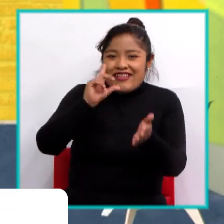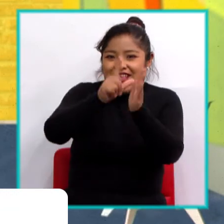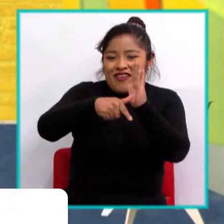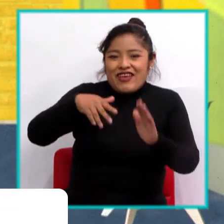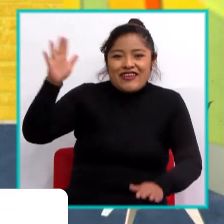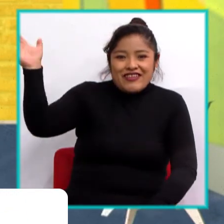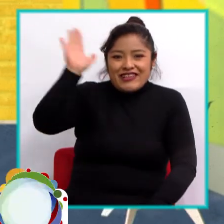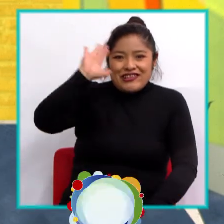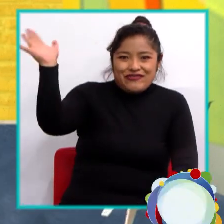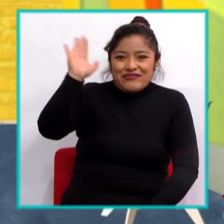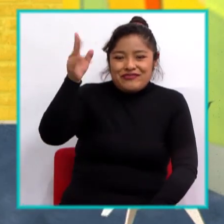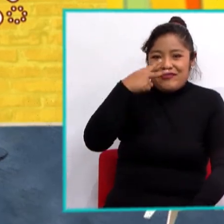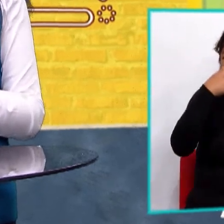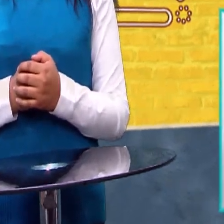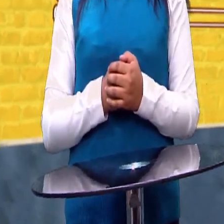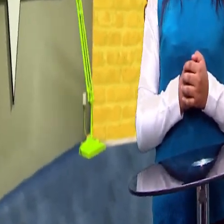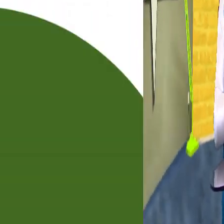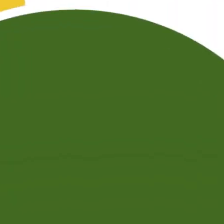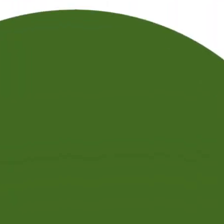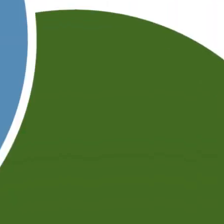Nos vemos en la siguiente clase.